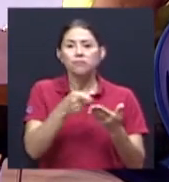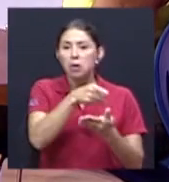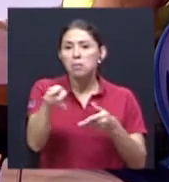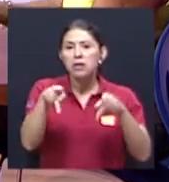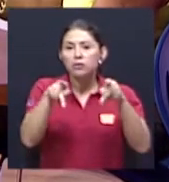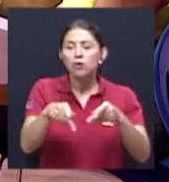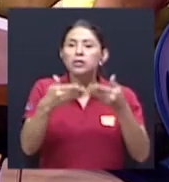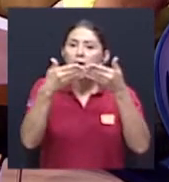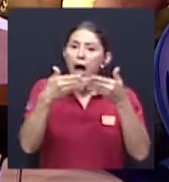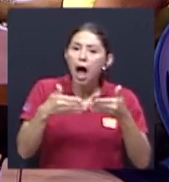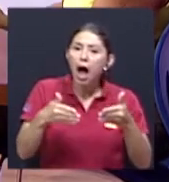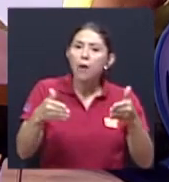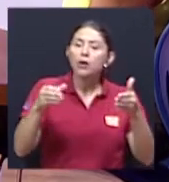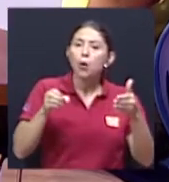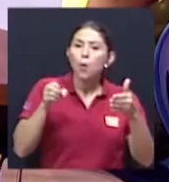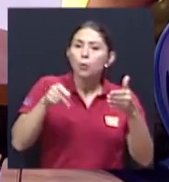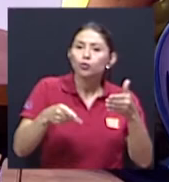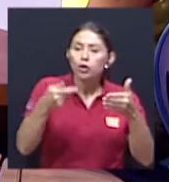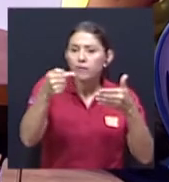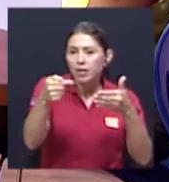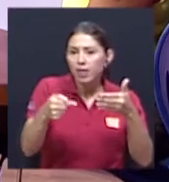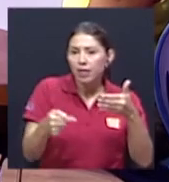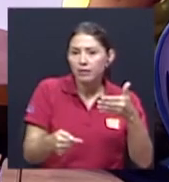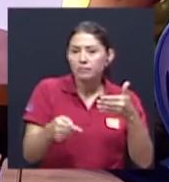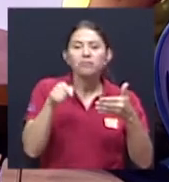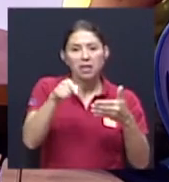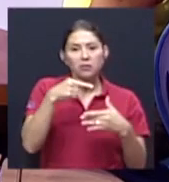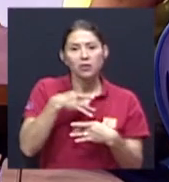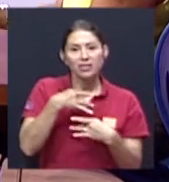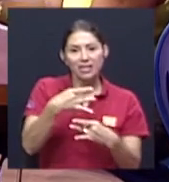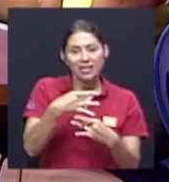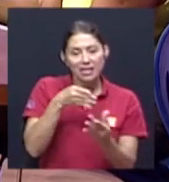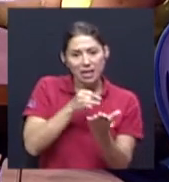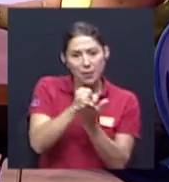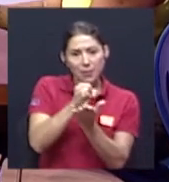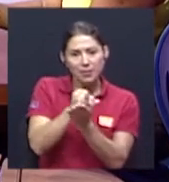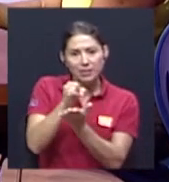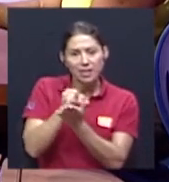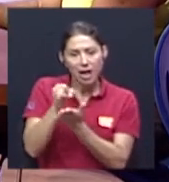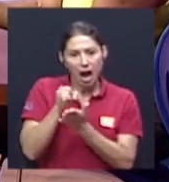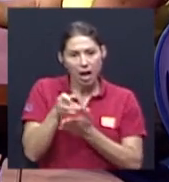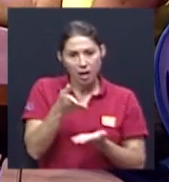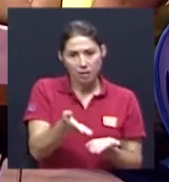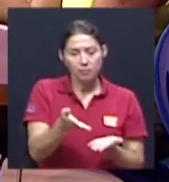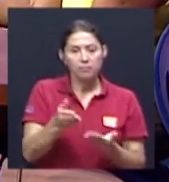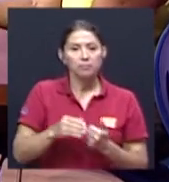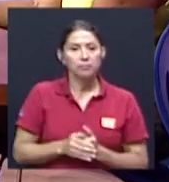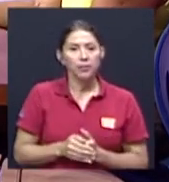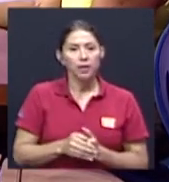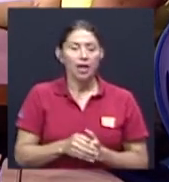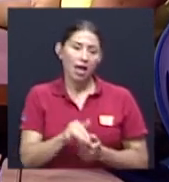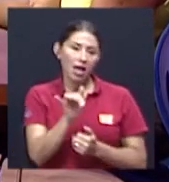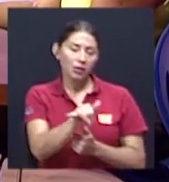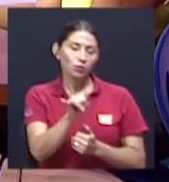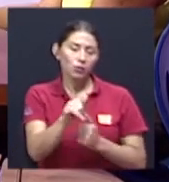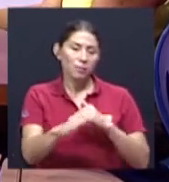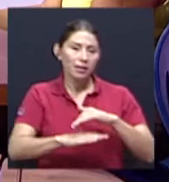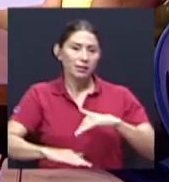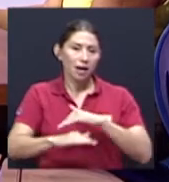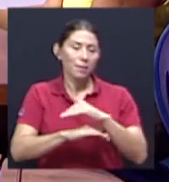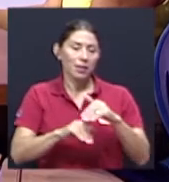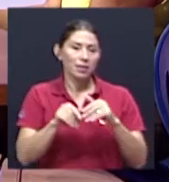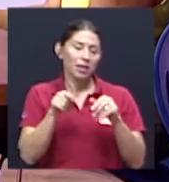posibilidades y que eso es lo que nos interesa investigar en general, ¿verdad? Entonces, eso sería básicamente